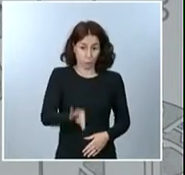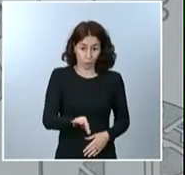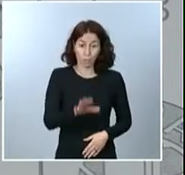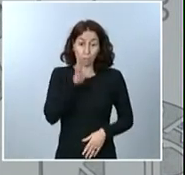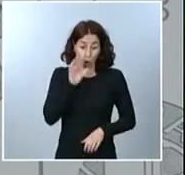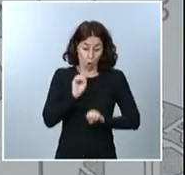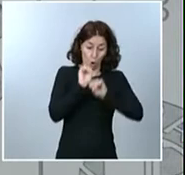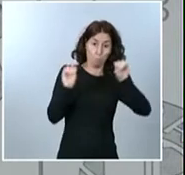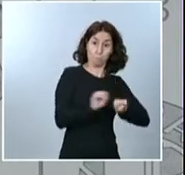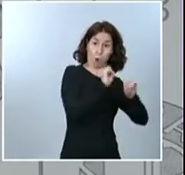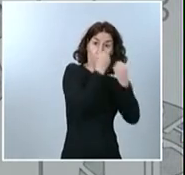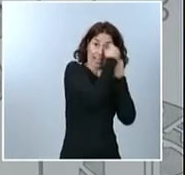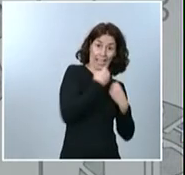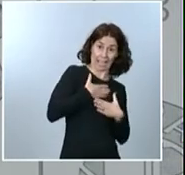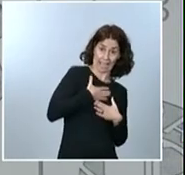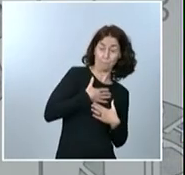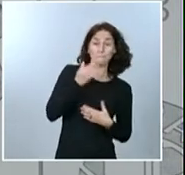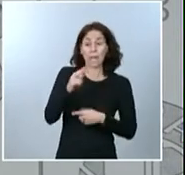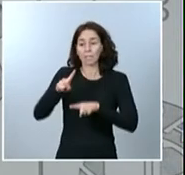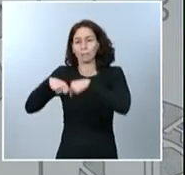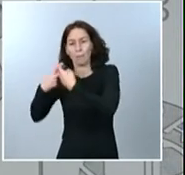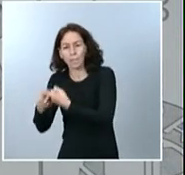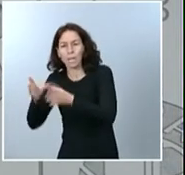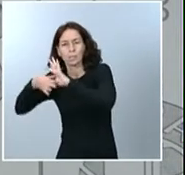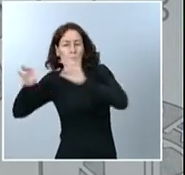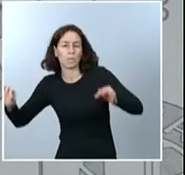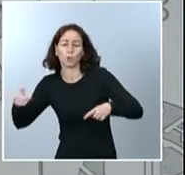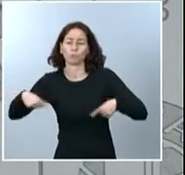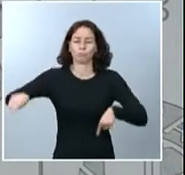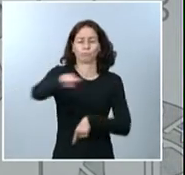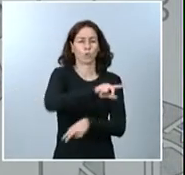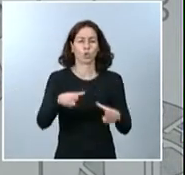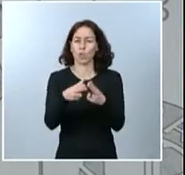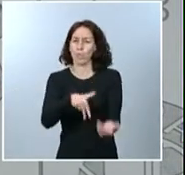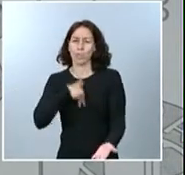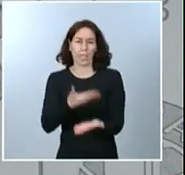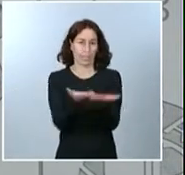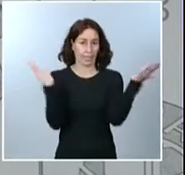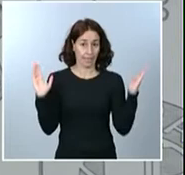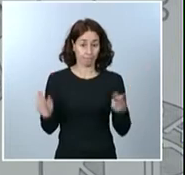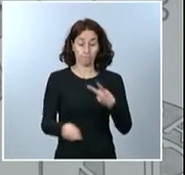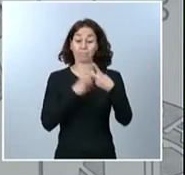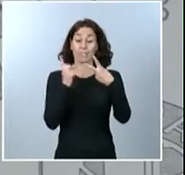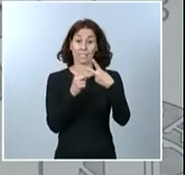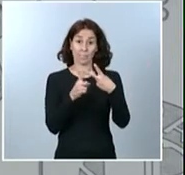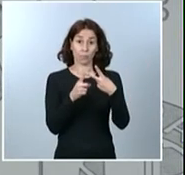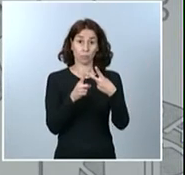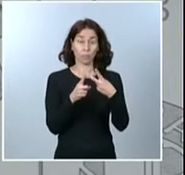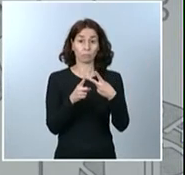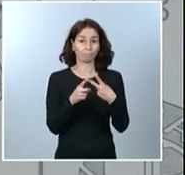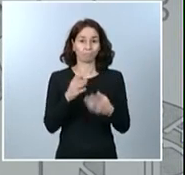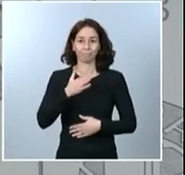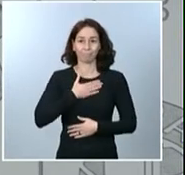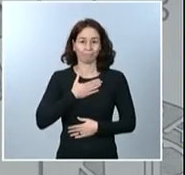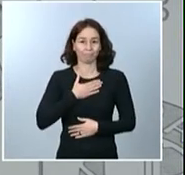compañeros en general, al conjunto de compatriotas. Y la segunda es nuestra disciplina social como